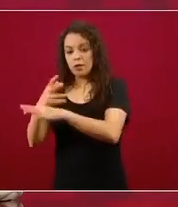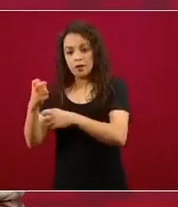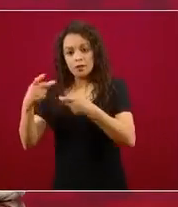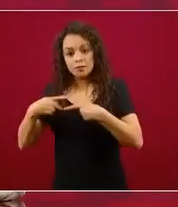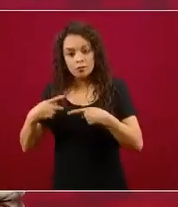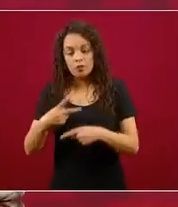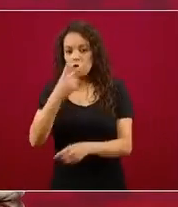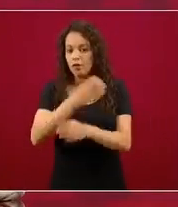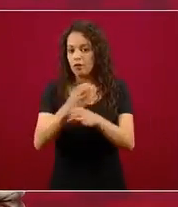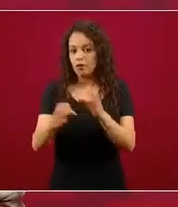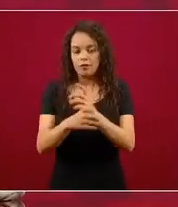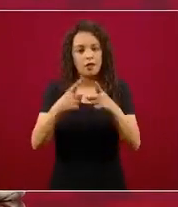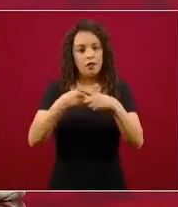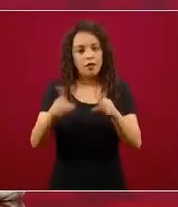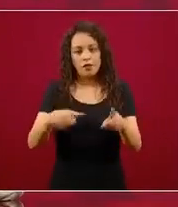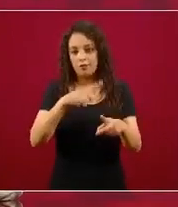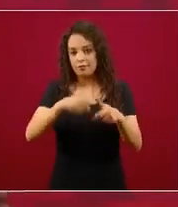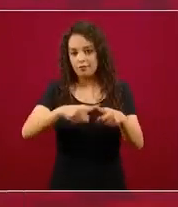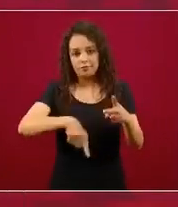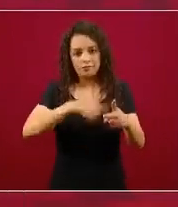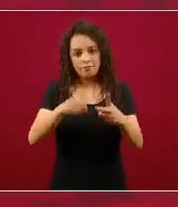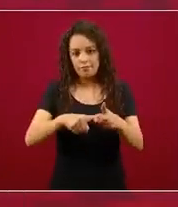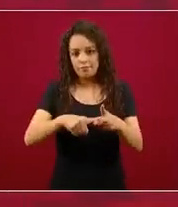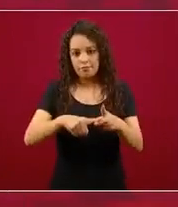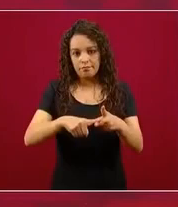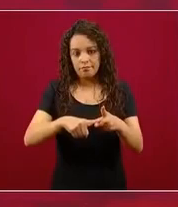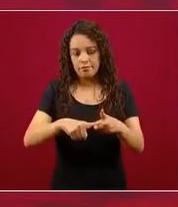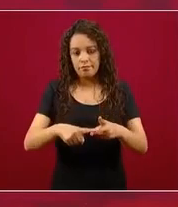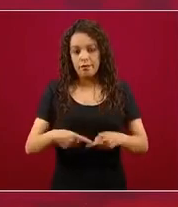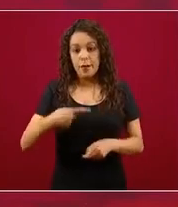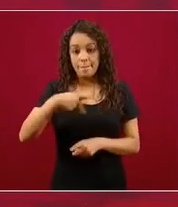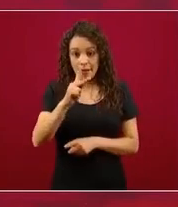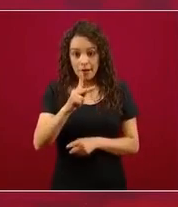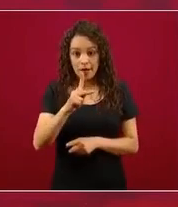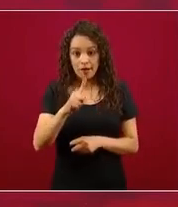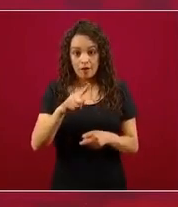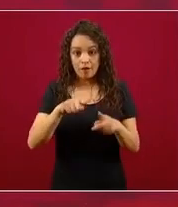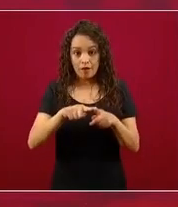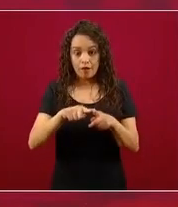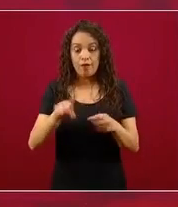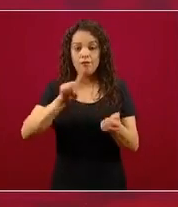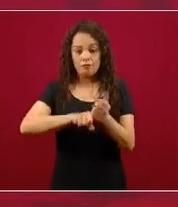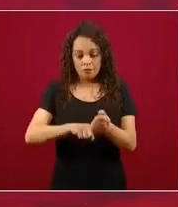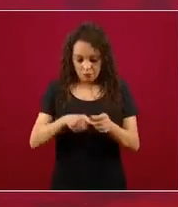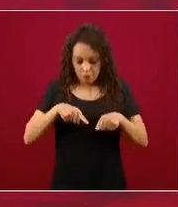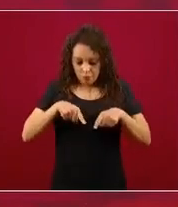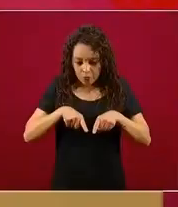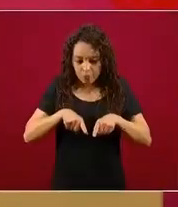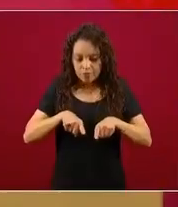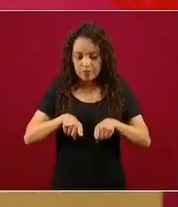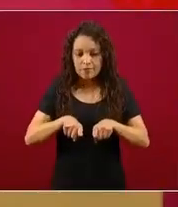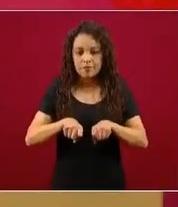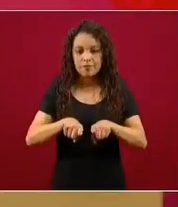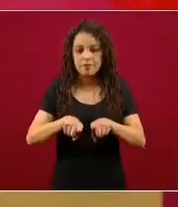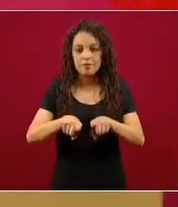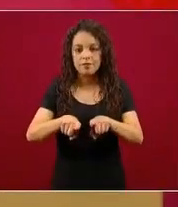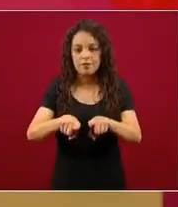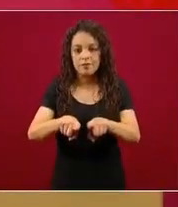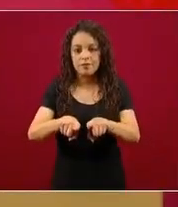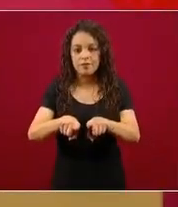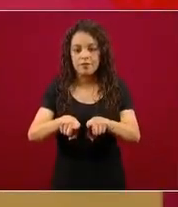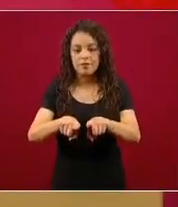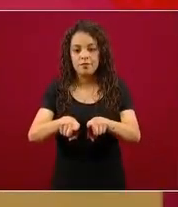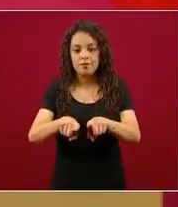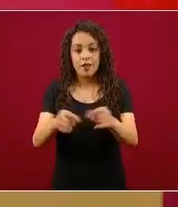son dos variables separadas que actúan juntas para el riesgo de un